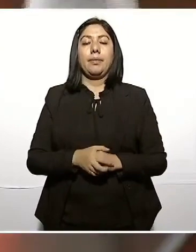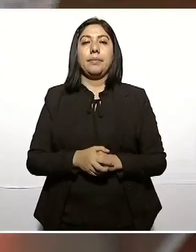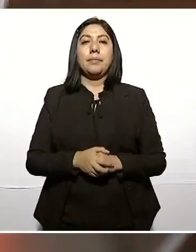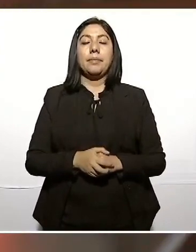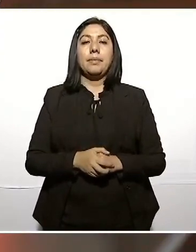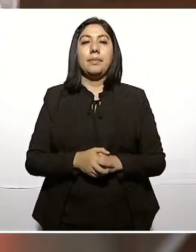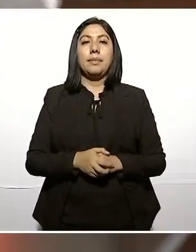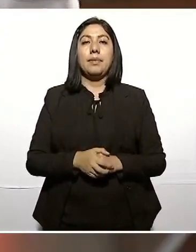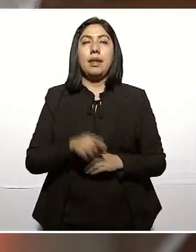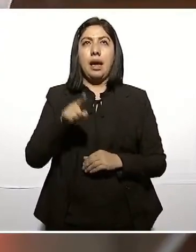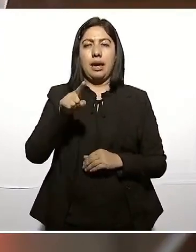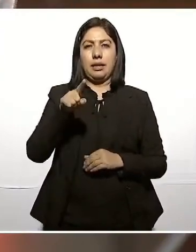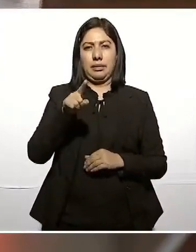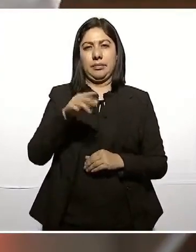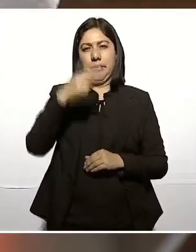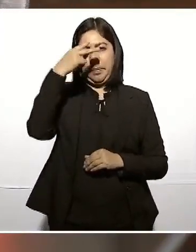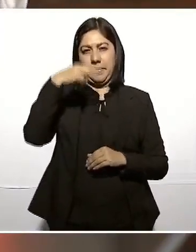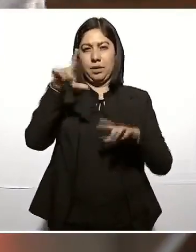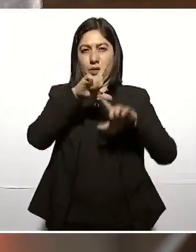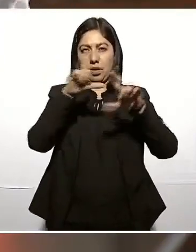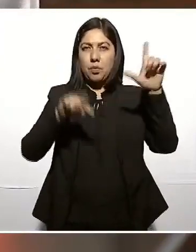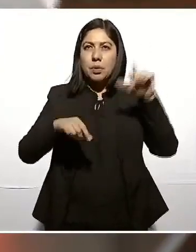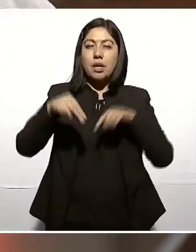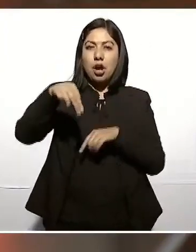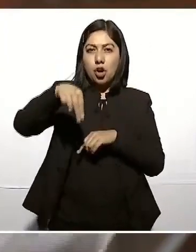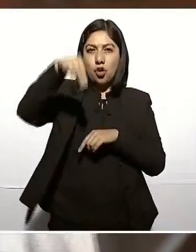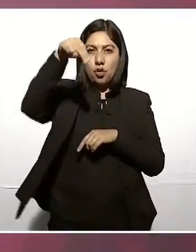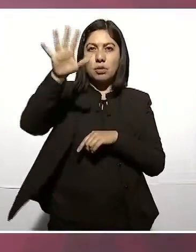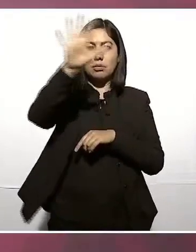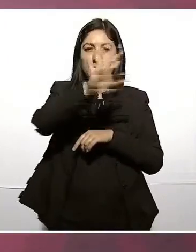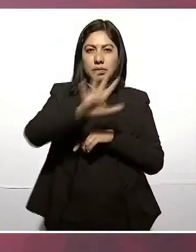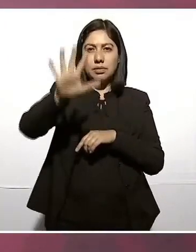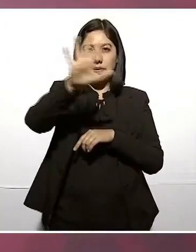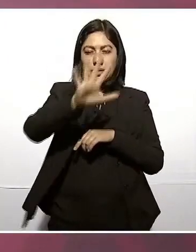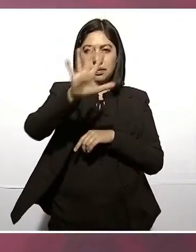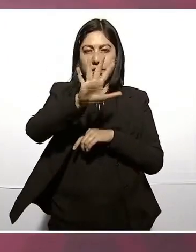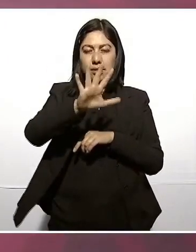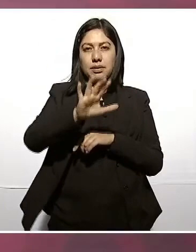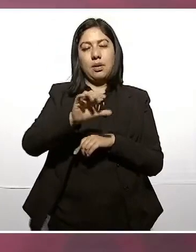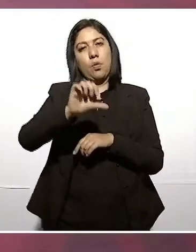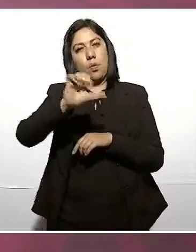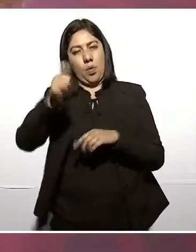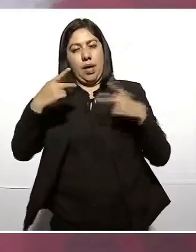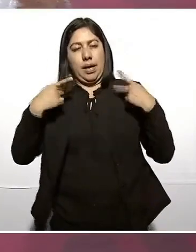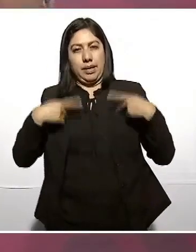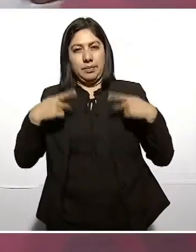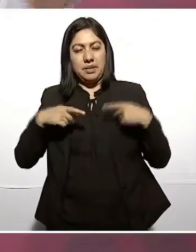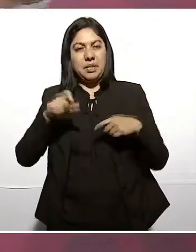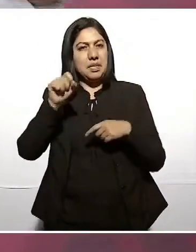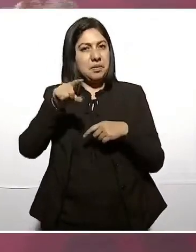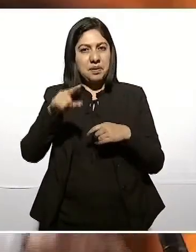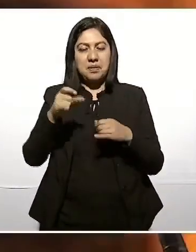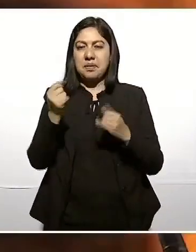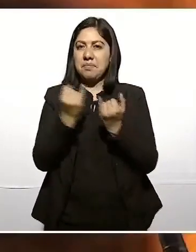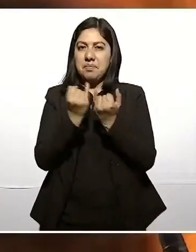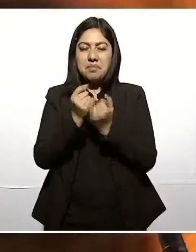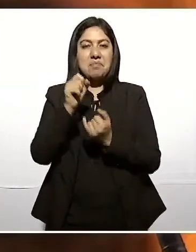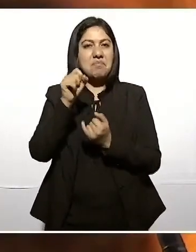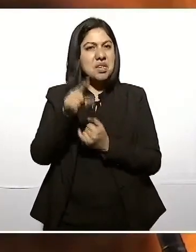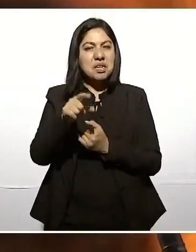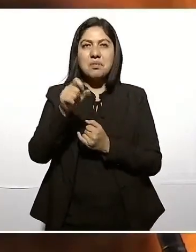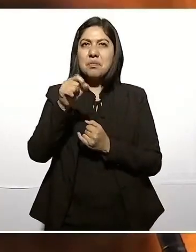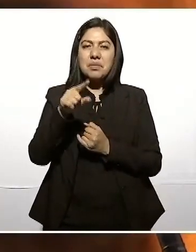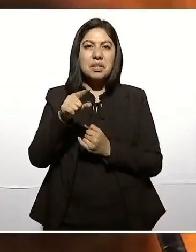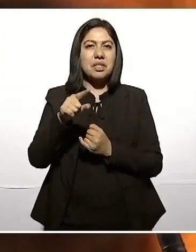Y allá en el norte continuaban los magonistas, también luchando por lo mismo,